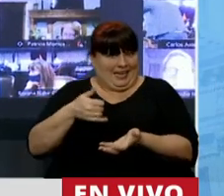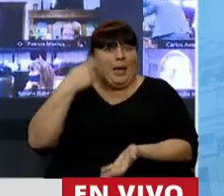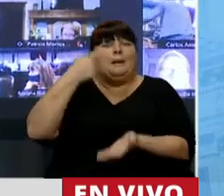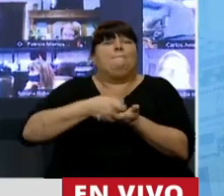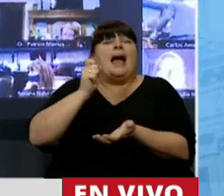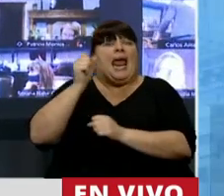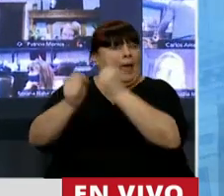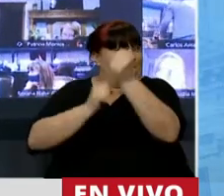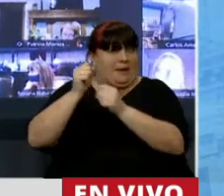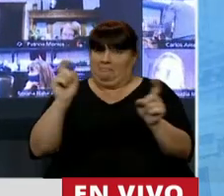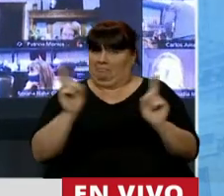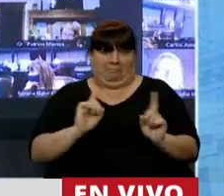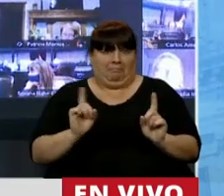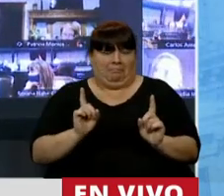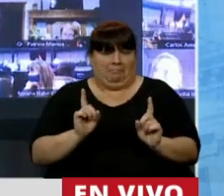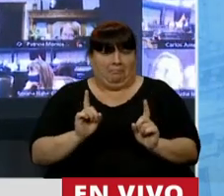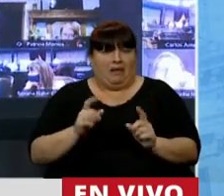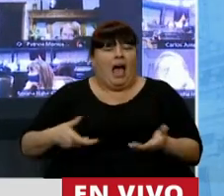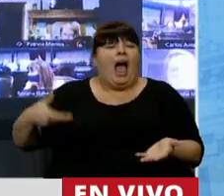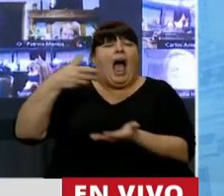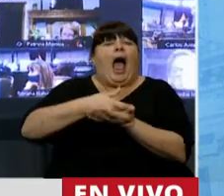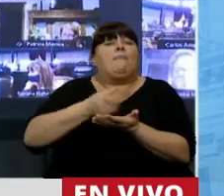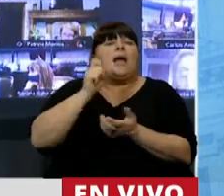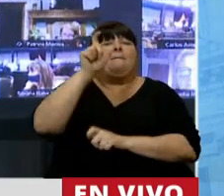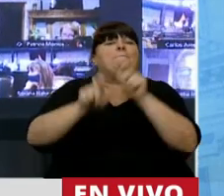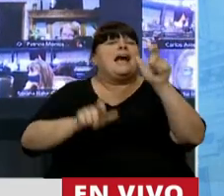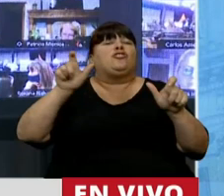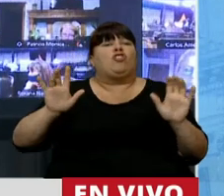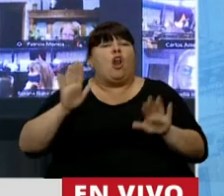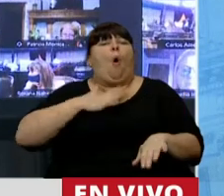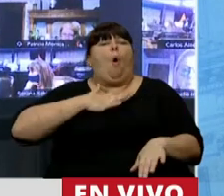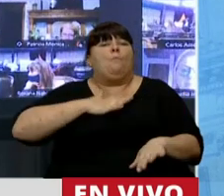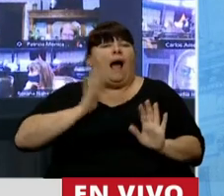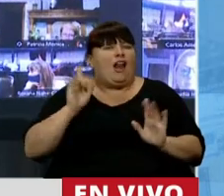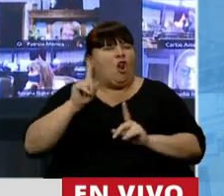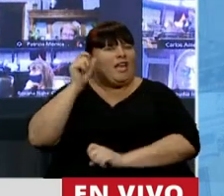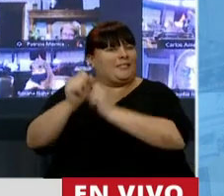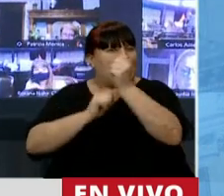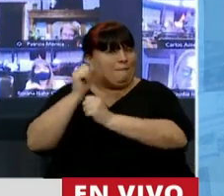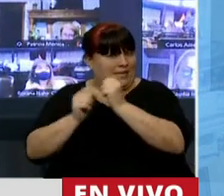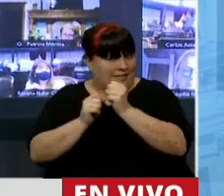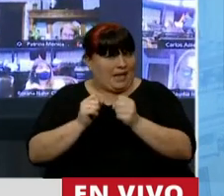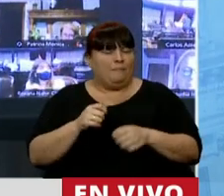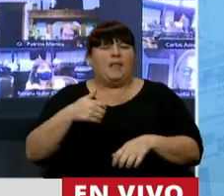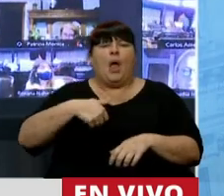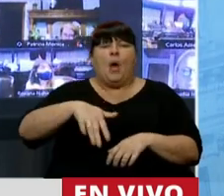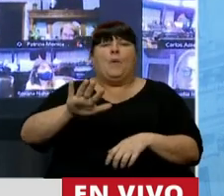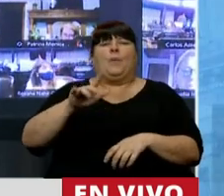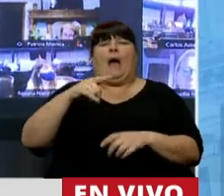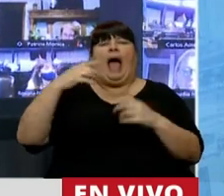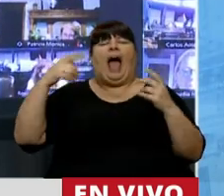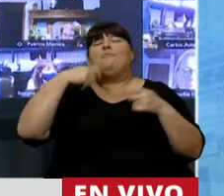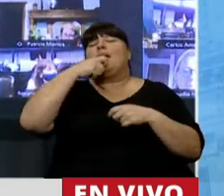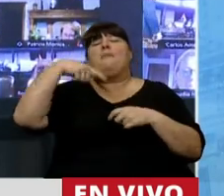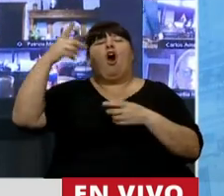pagan las empresas? Tampoco. Los aportantes son personas humanas. ¿Que vamos a espantar las